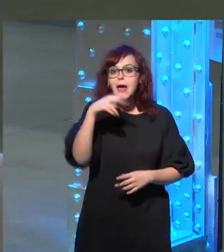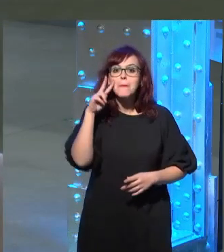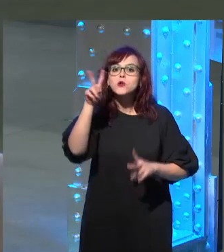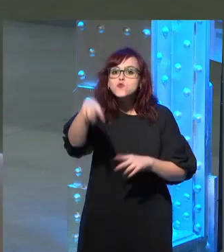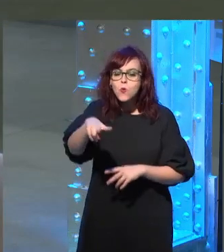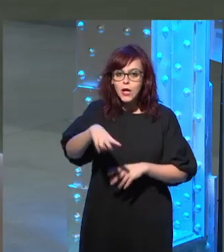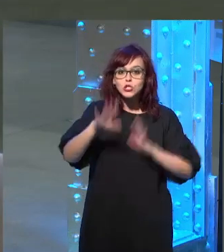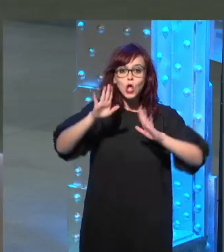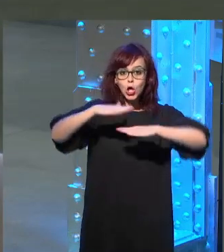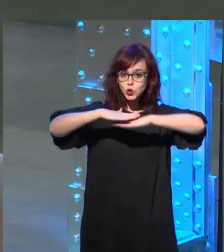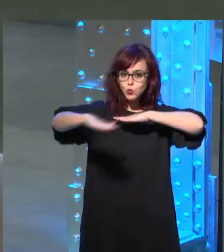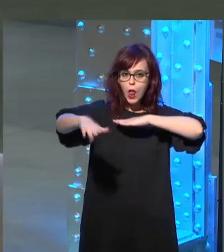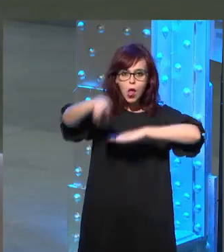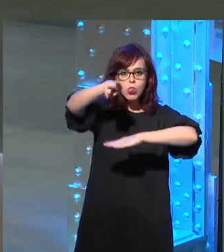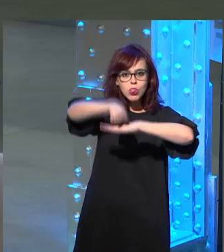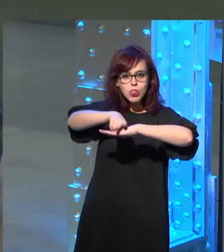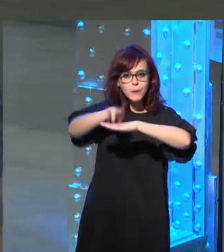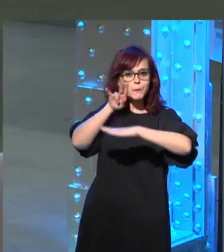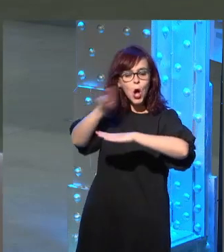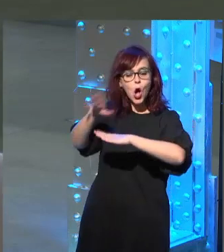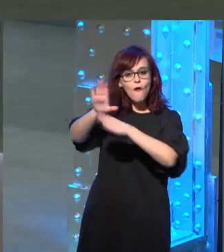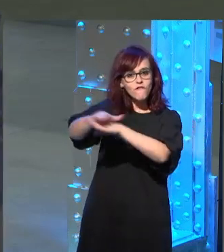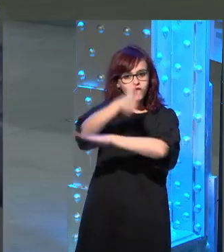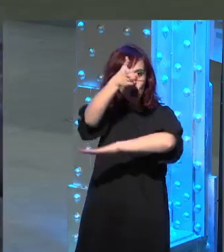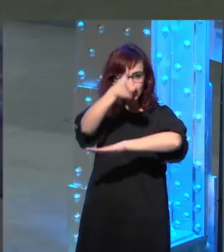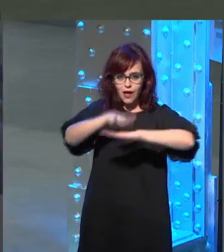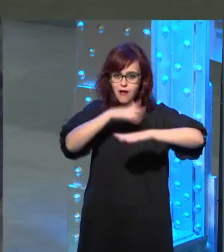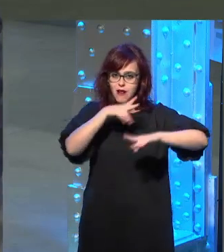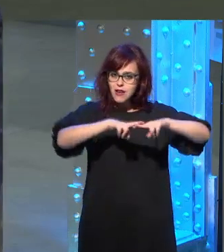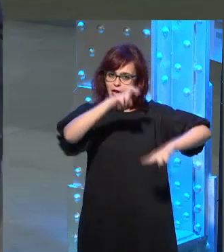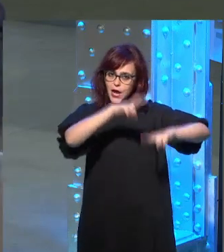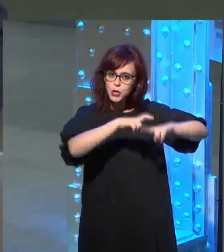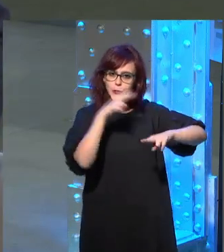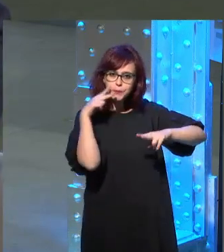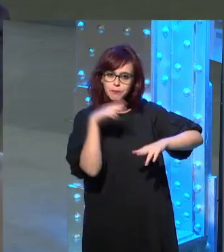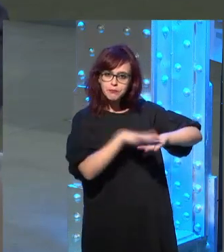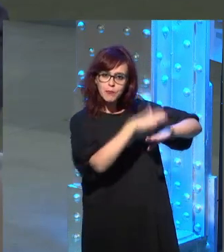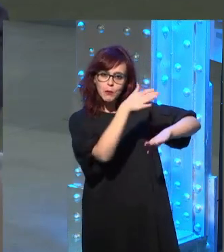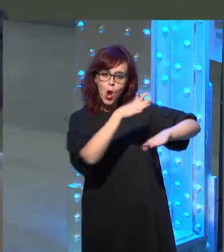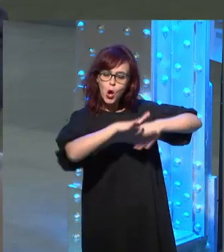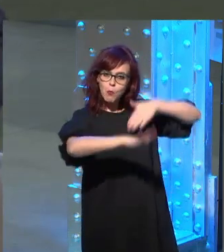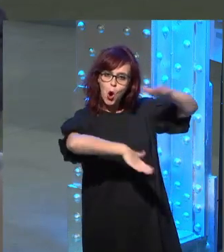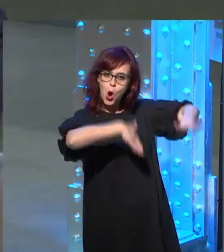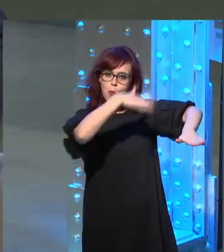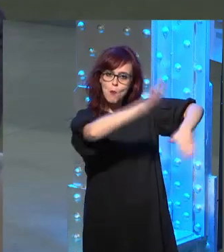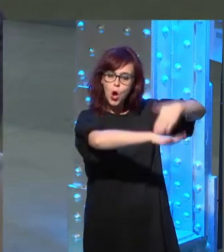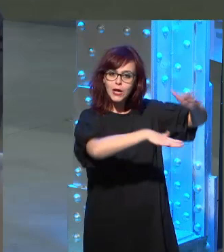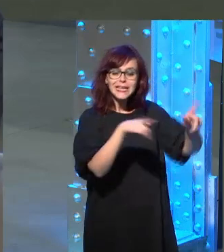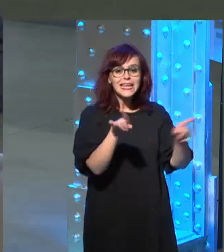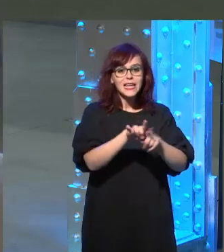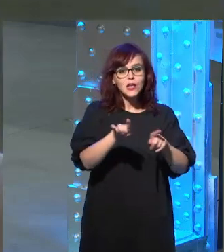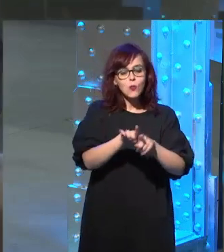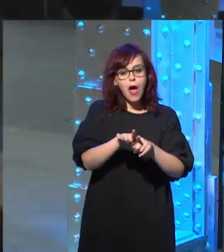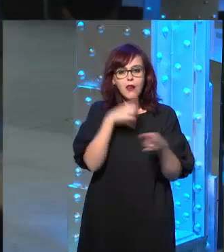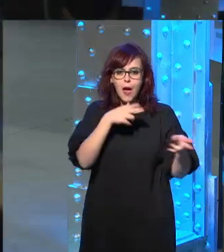vista desde el piso y dice que él veía unas botas negras unas botas negras que caminaban y escuchaba la metralleta como